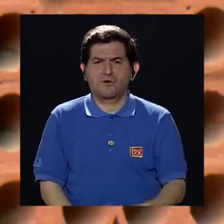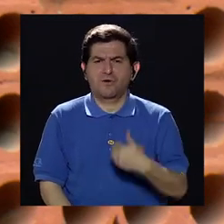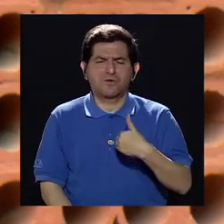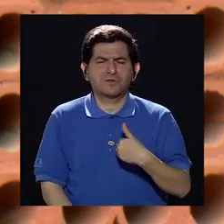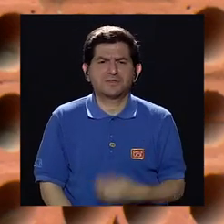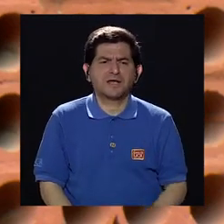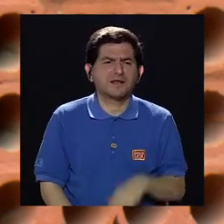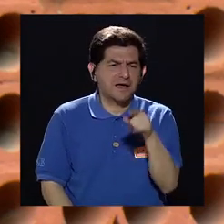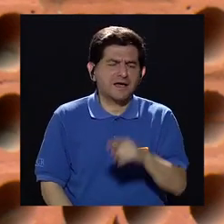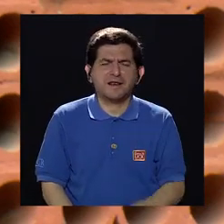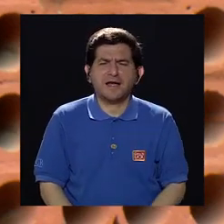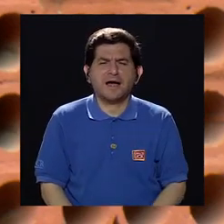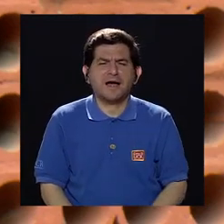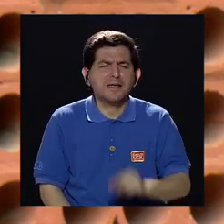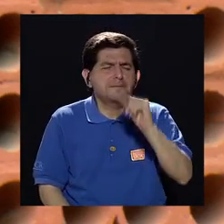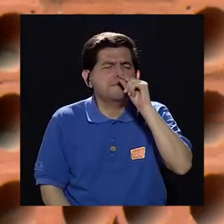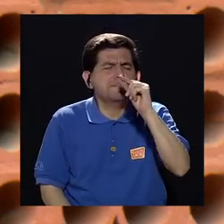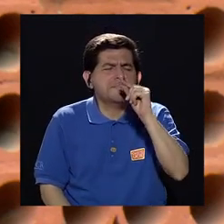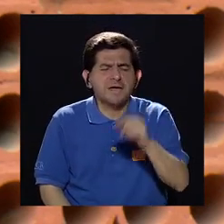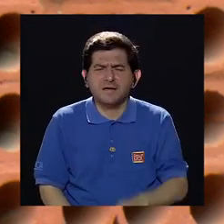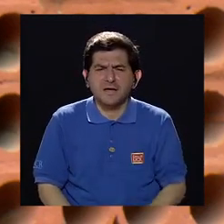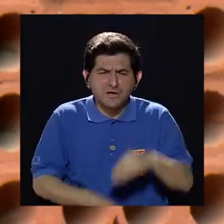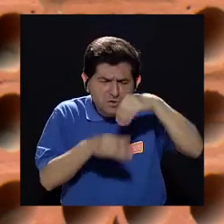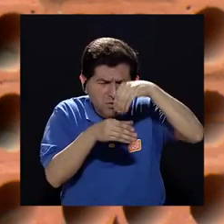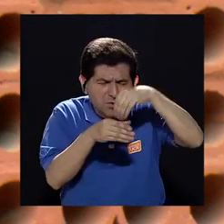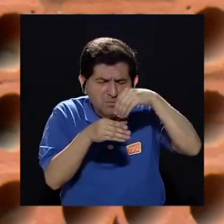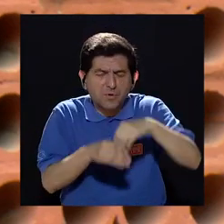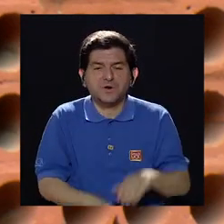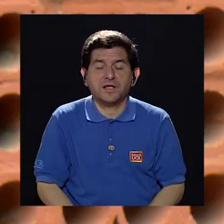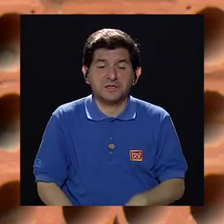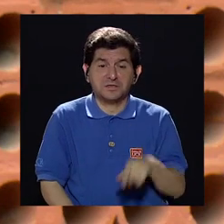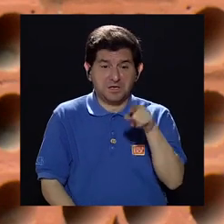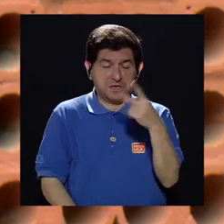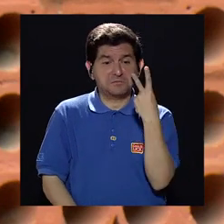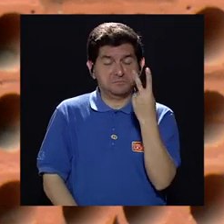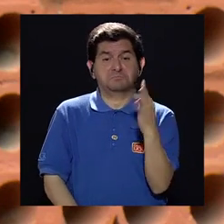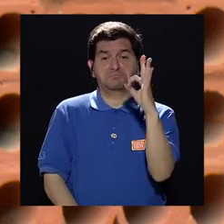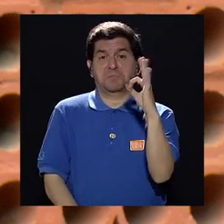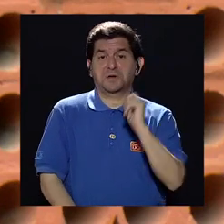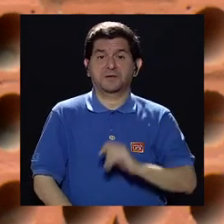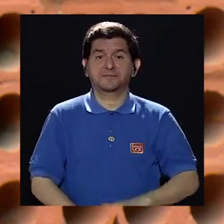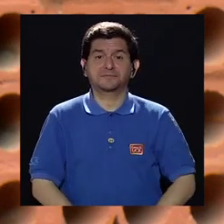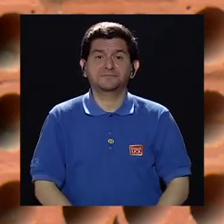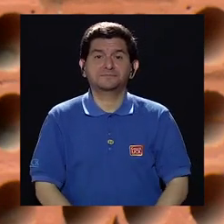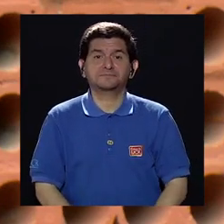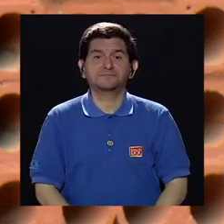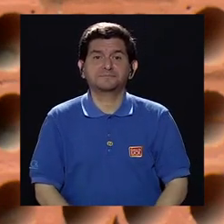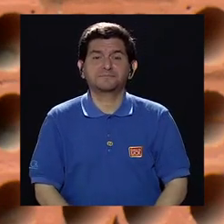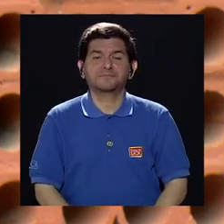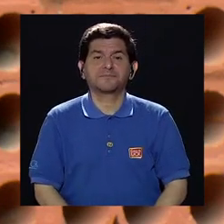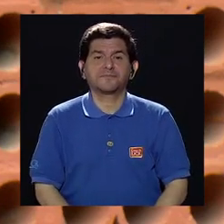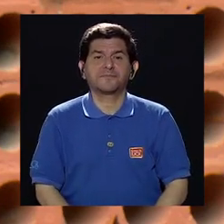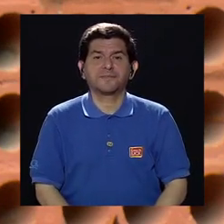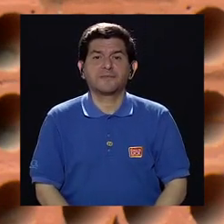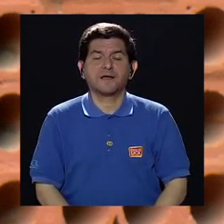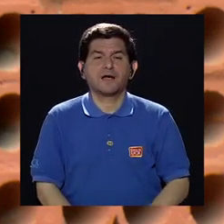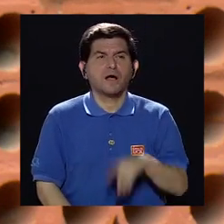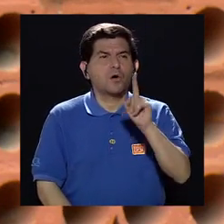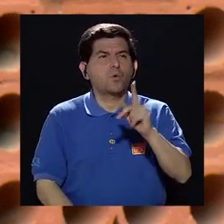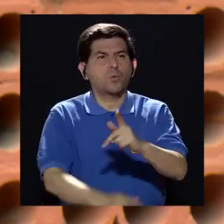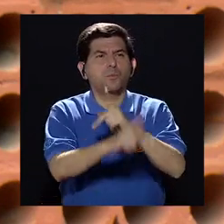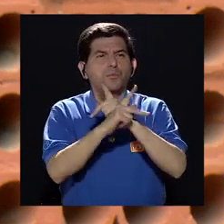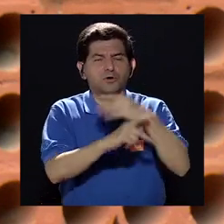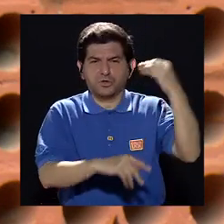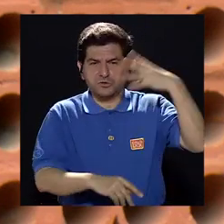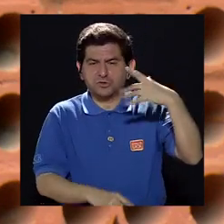partículas micronizadas, nanopartículas, que los hacen sumamente estéticos. La dosis para un